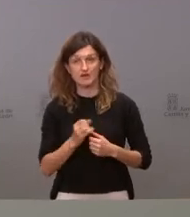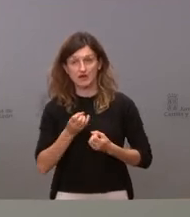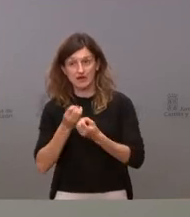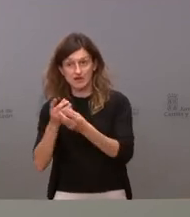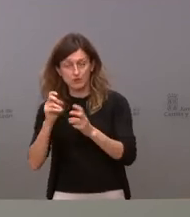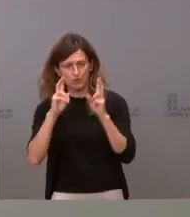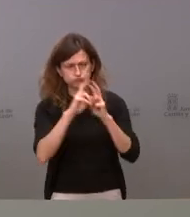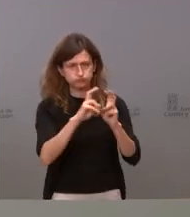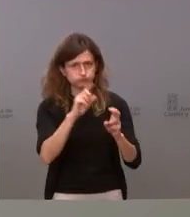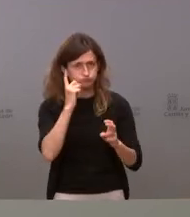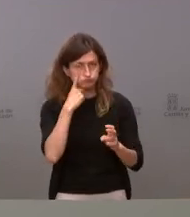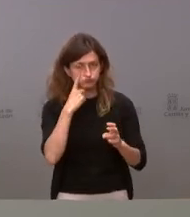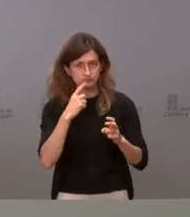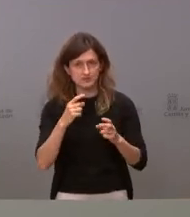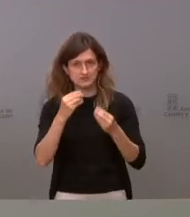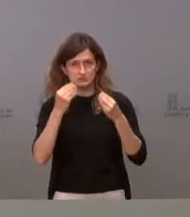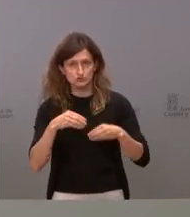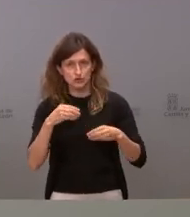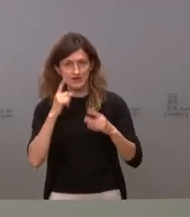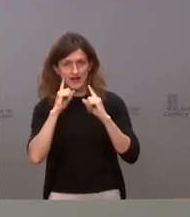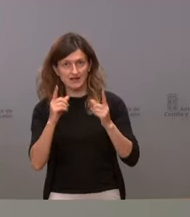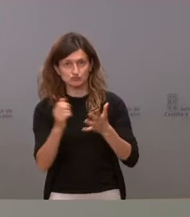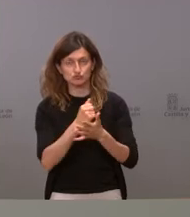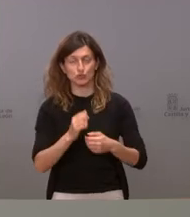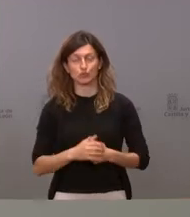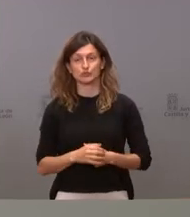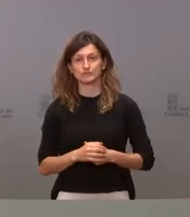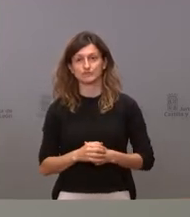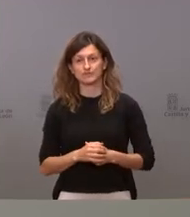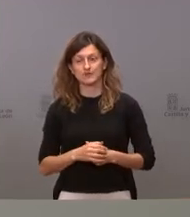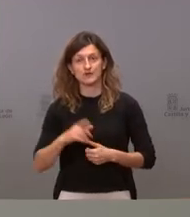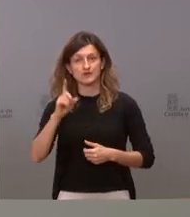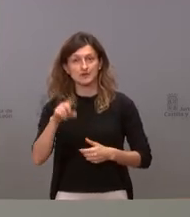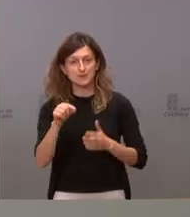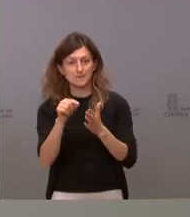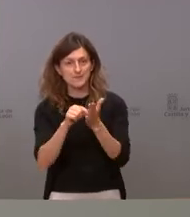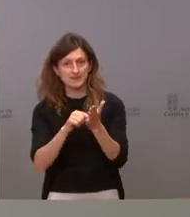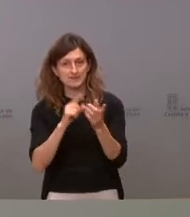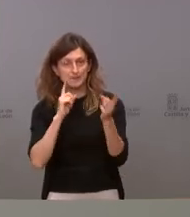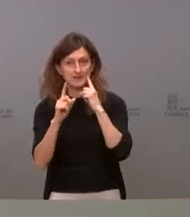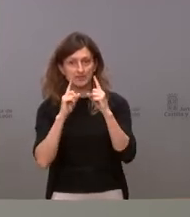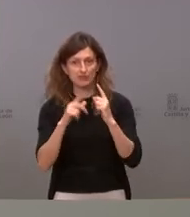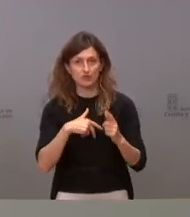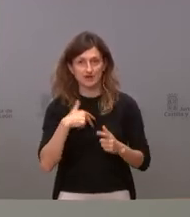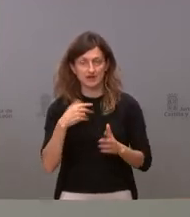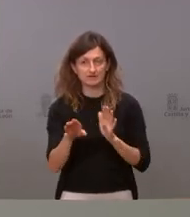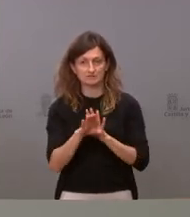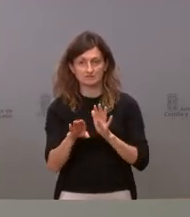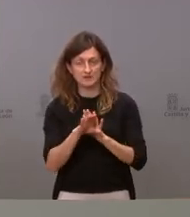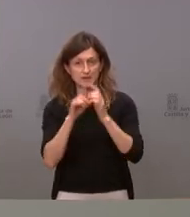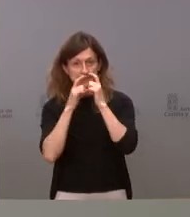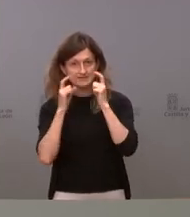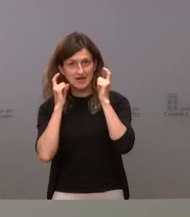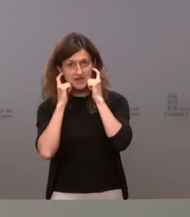el rastreo y el retrorrastreo de todos los casos, que siguen estando activas las medidas de prevención generales, el uso de la